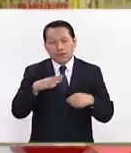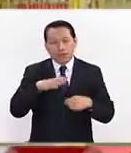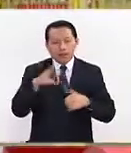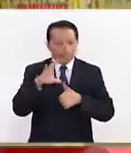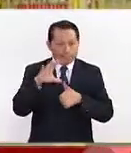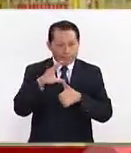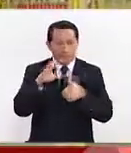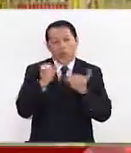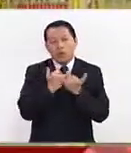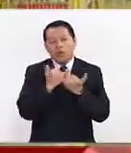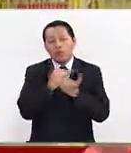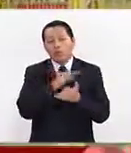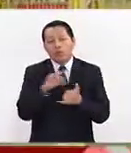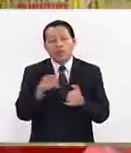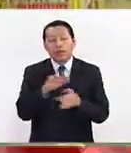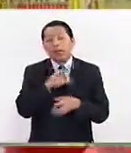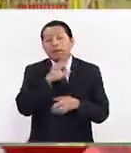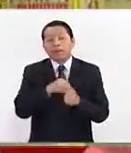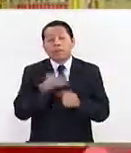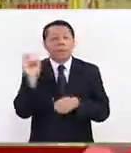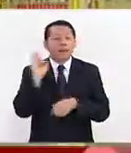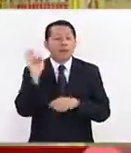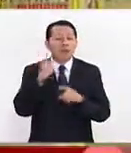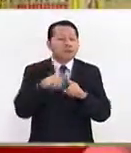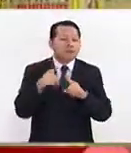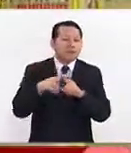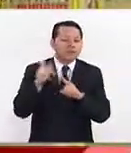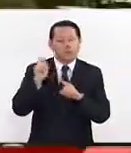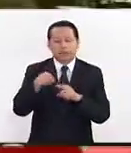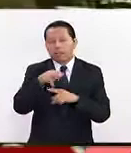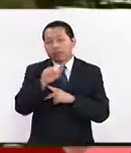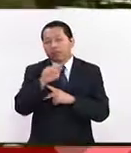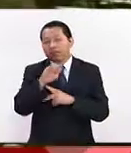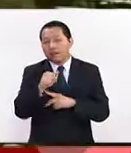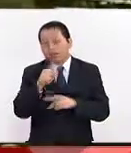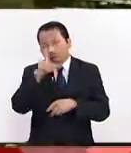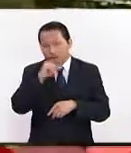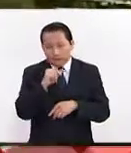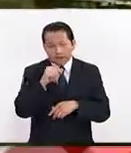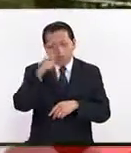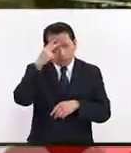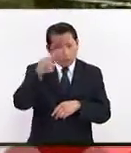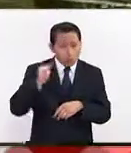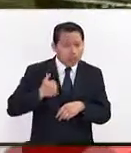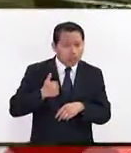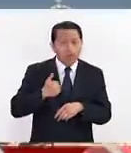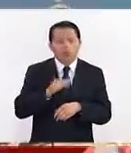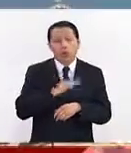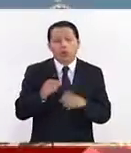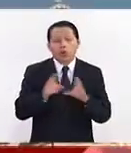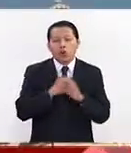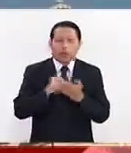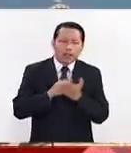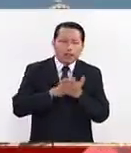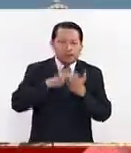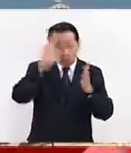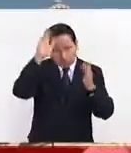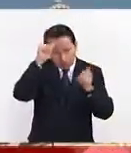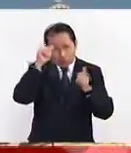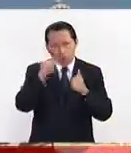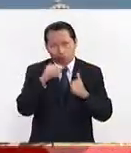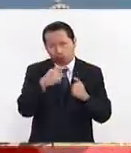Norte y de plantear posibles escenarios en caso de que NAFTA fracase y que México y Canadá tengan que establecer un acuerdo